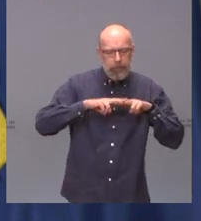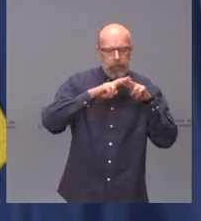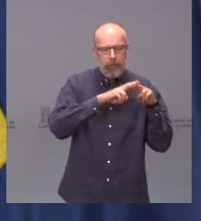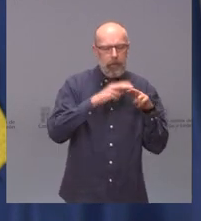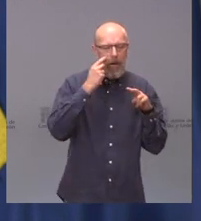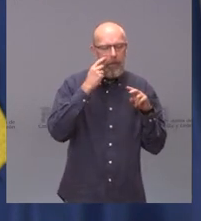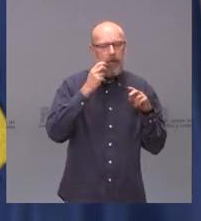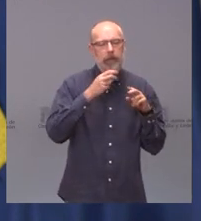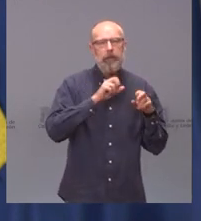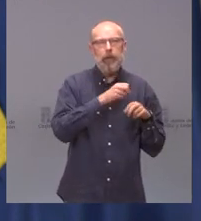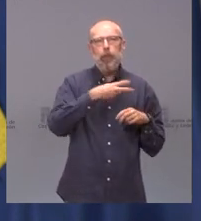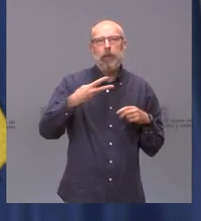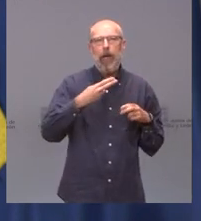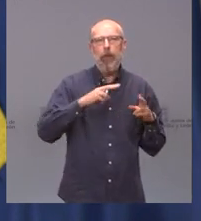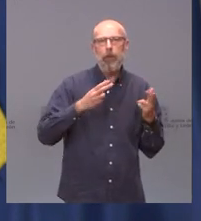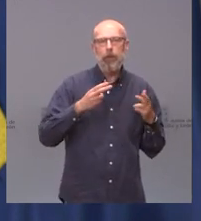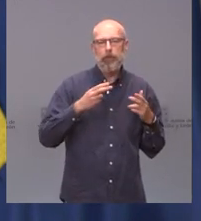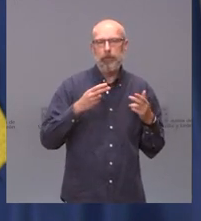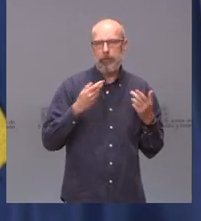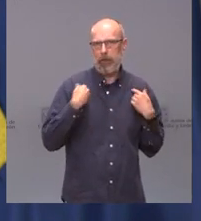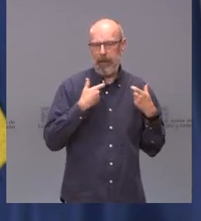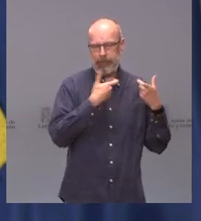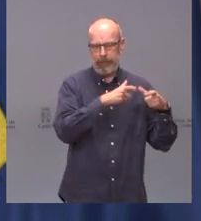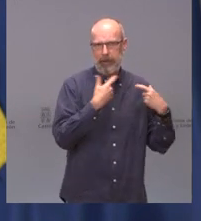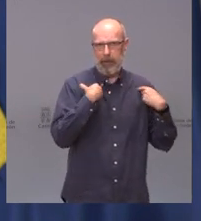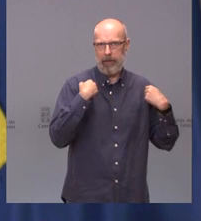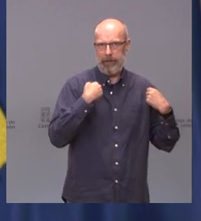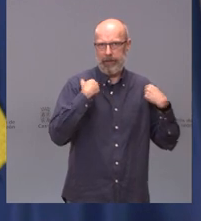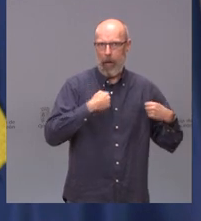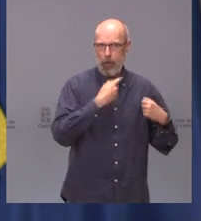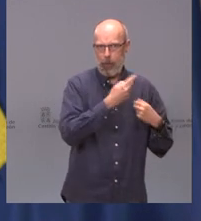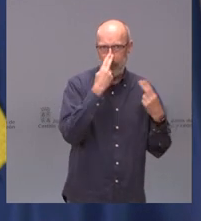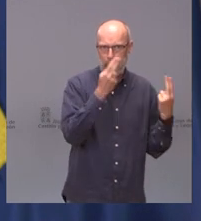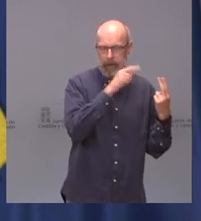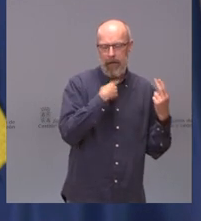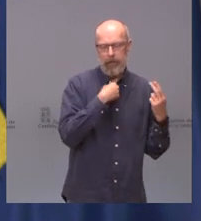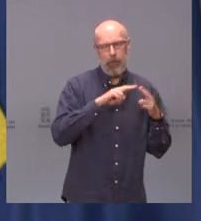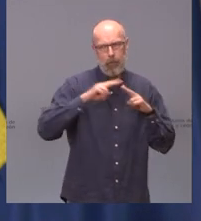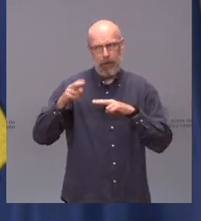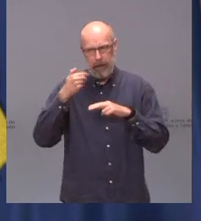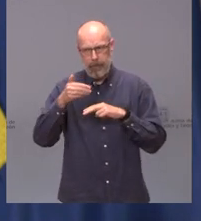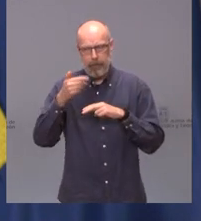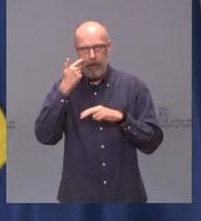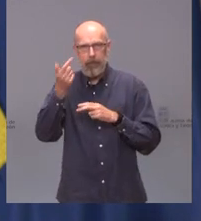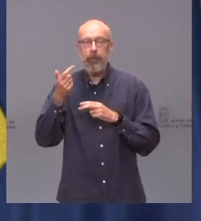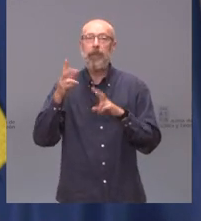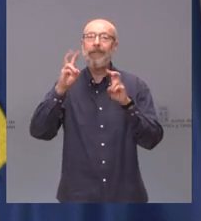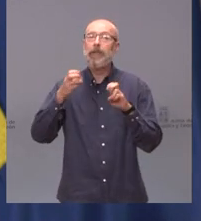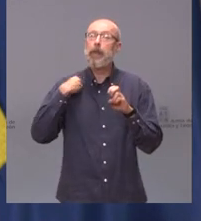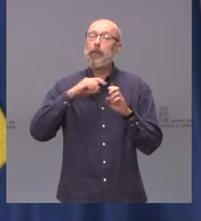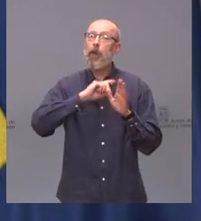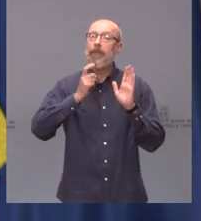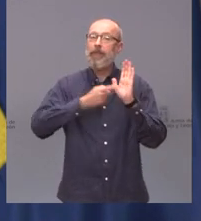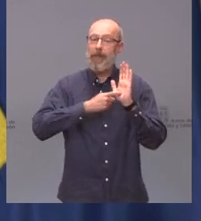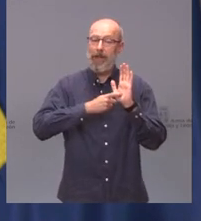parte de la dirección general de salud pública a este respecto sobre el asunto de si no podemos legislar sobre derechos fundamentales nosotros